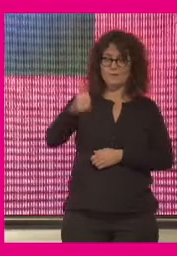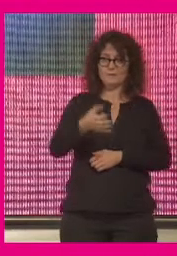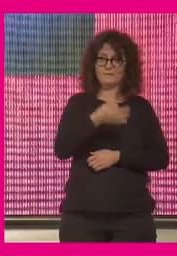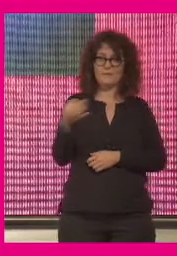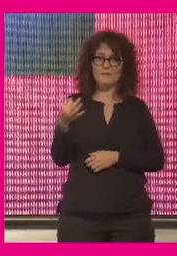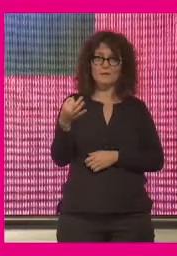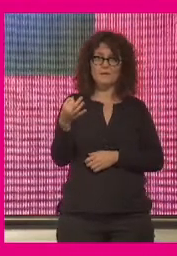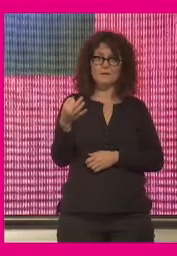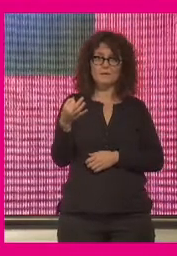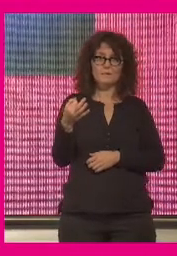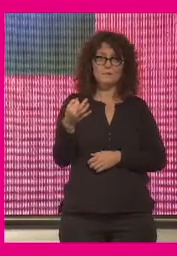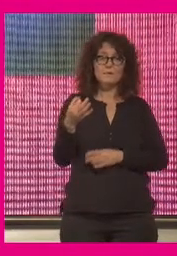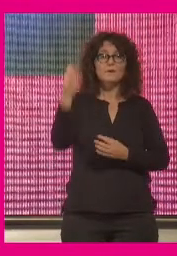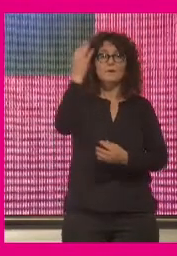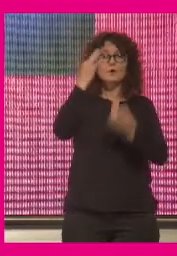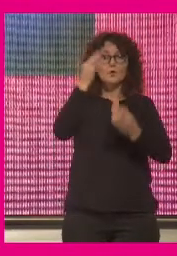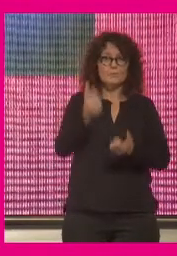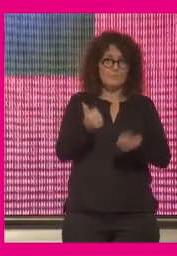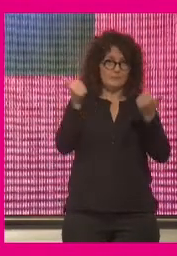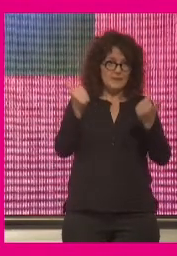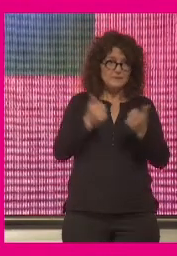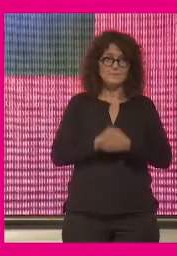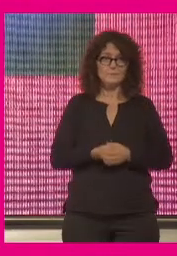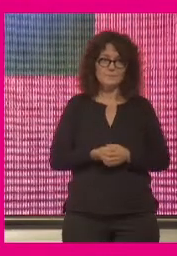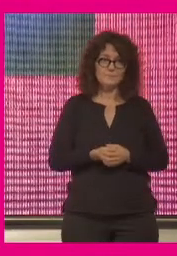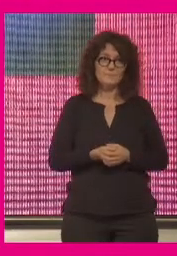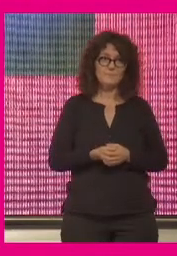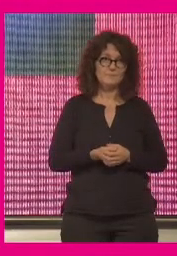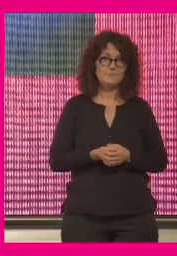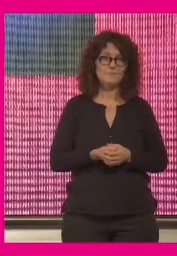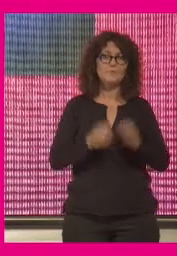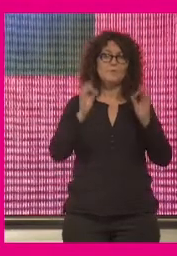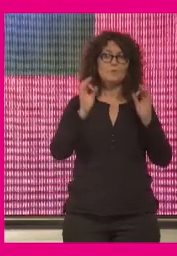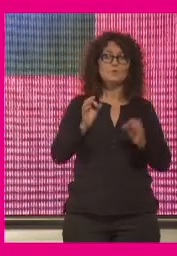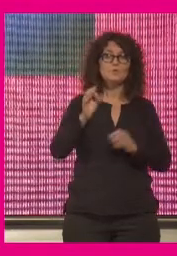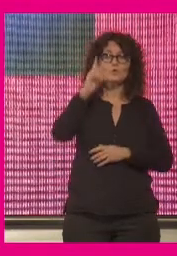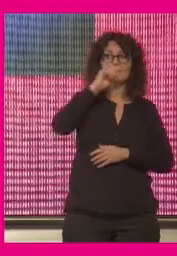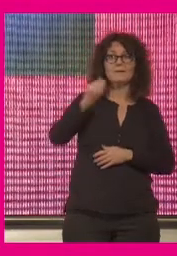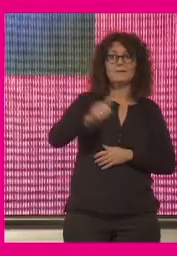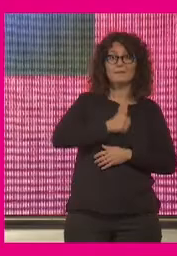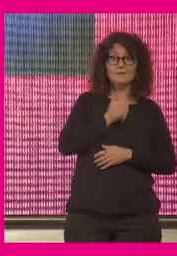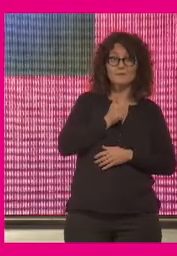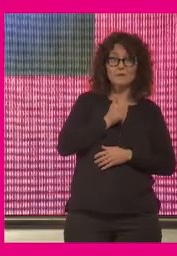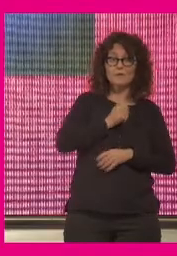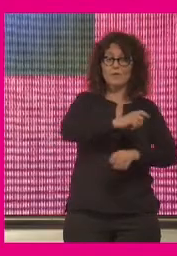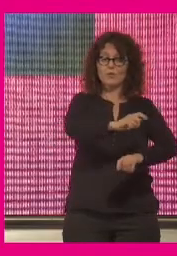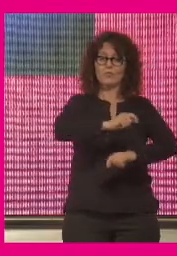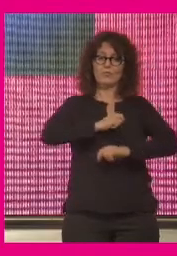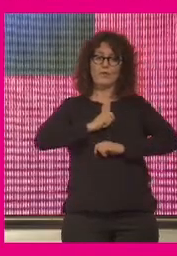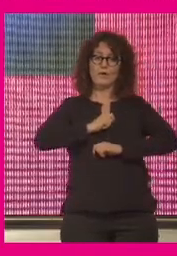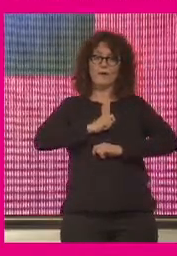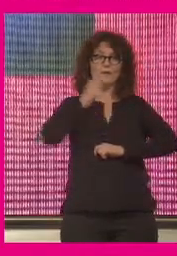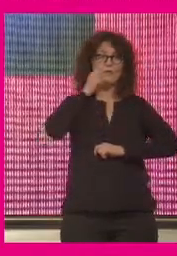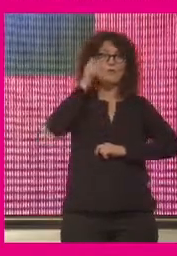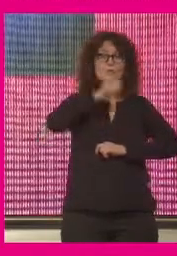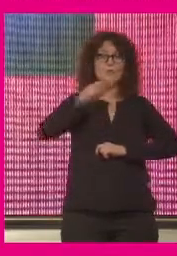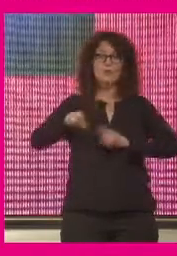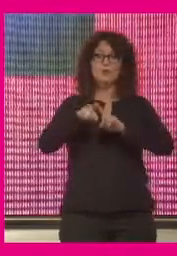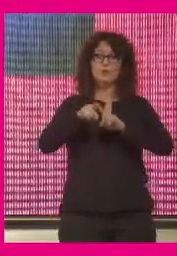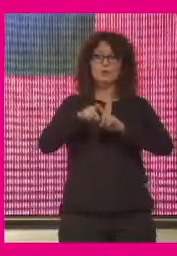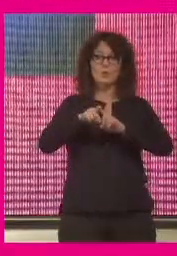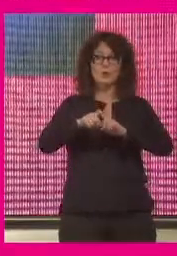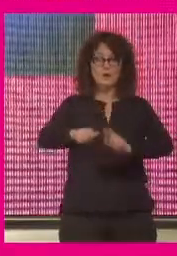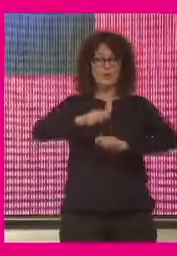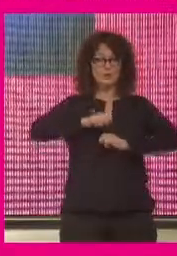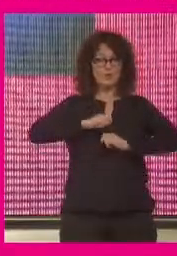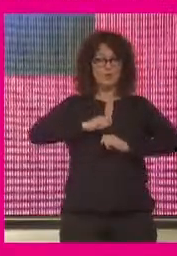con más precisión y yo creo que justamente la inteligencia artificial va a desrobotizar al ser humano nos va a